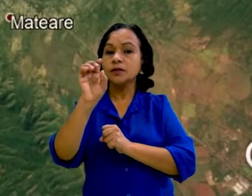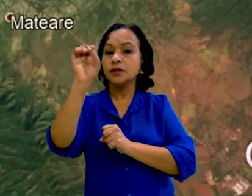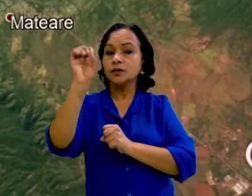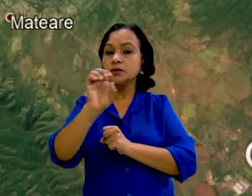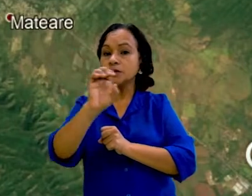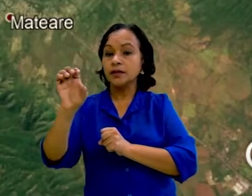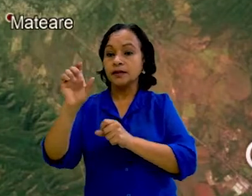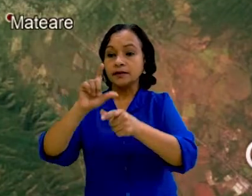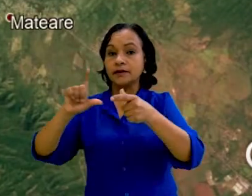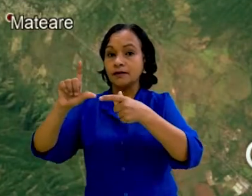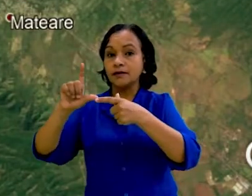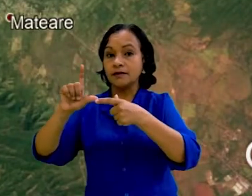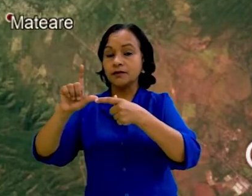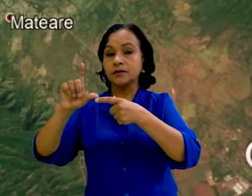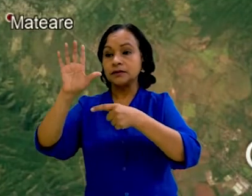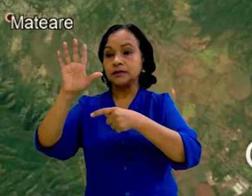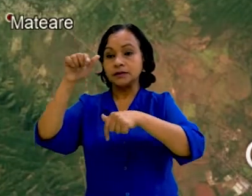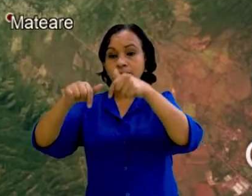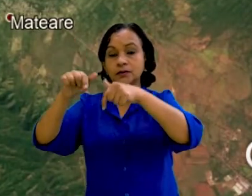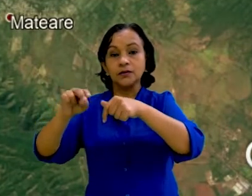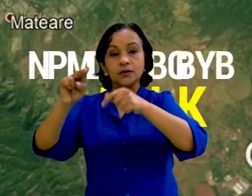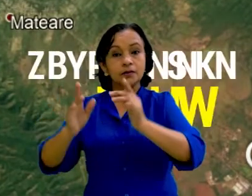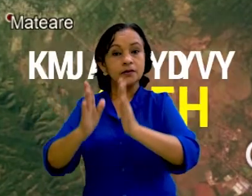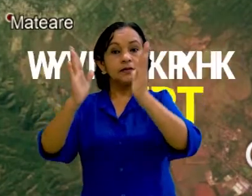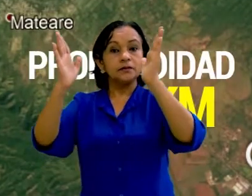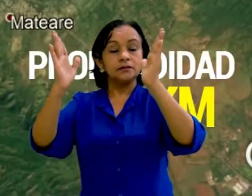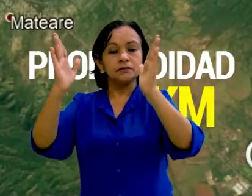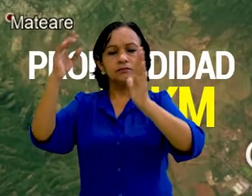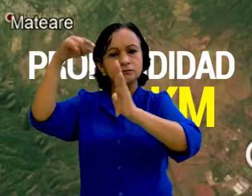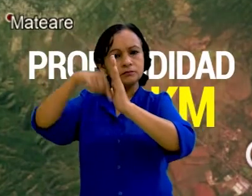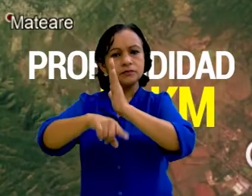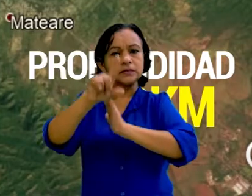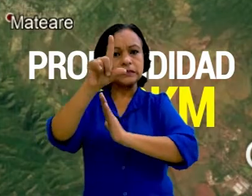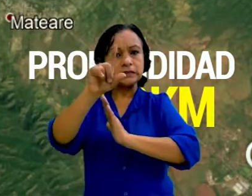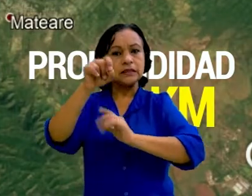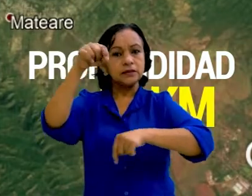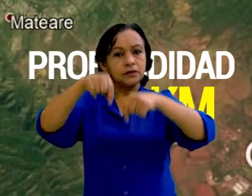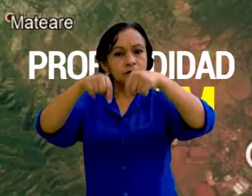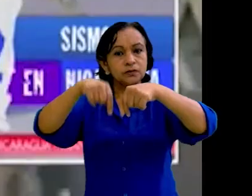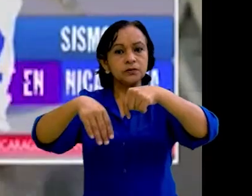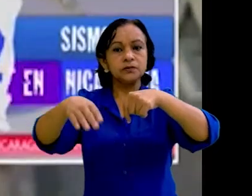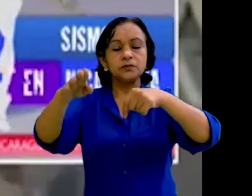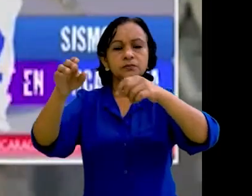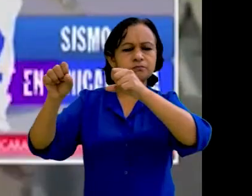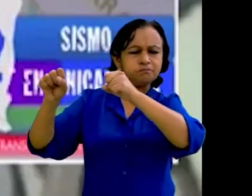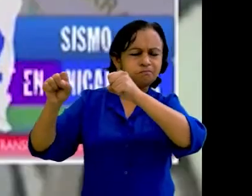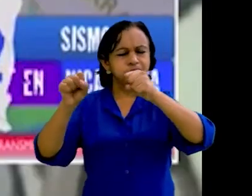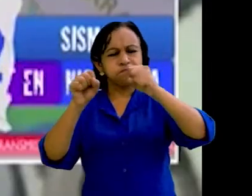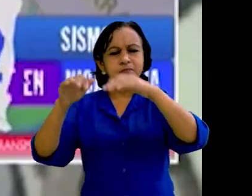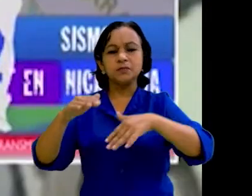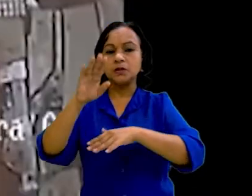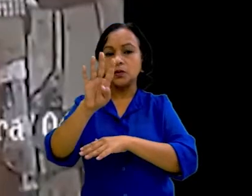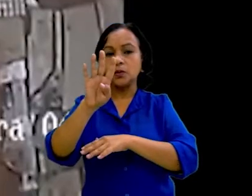suroeste del lago Solotlán, a 5 kilómetros al este de Nagarote y a una profundidad de 10 kilómetros. El terremoto duró